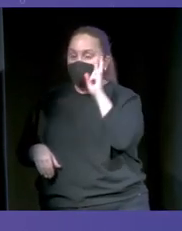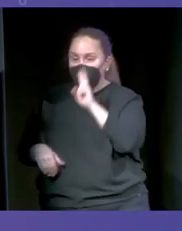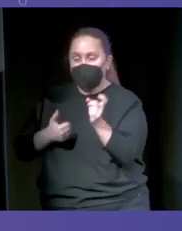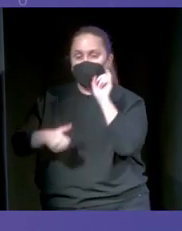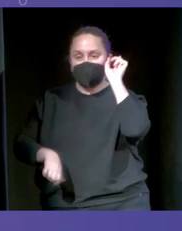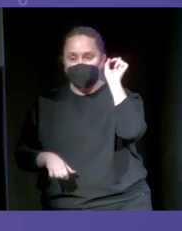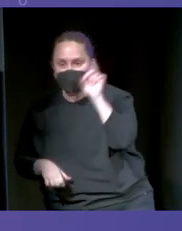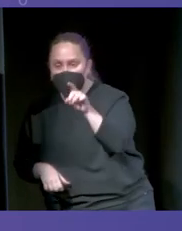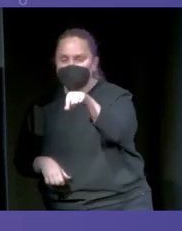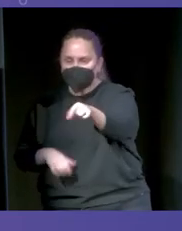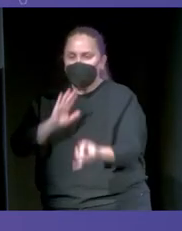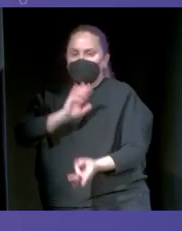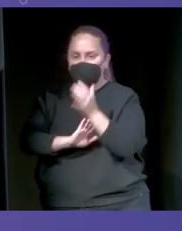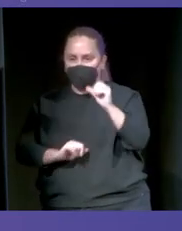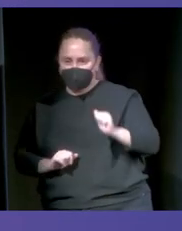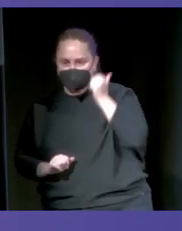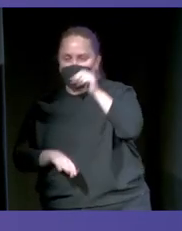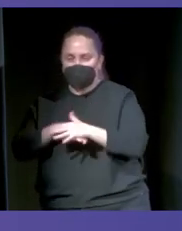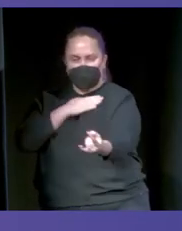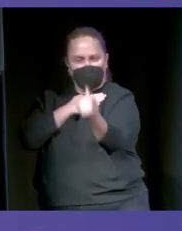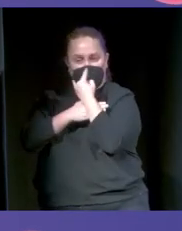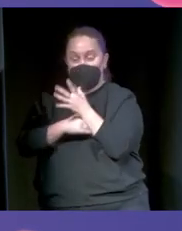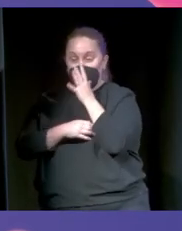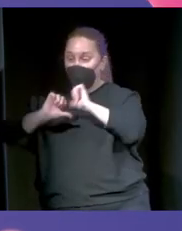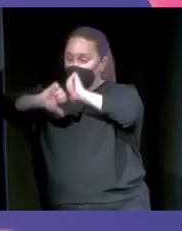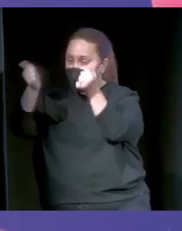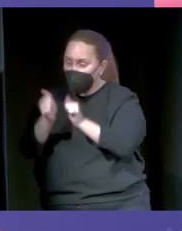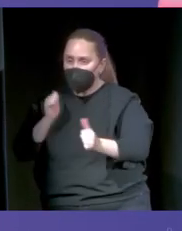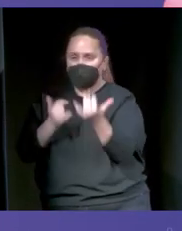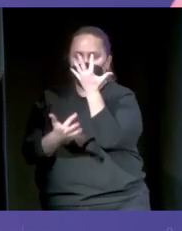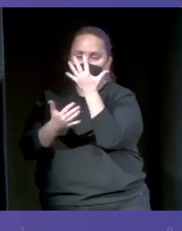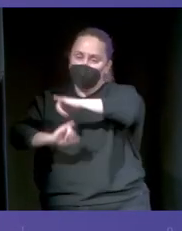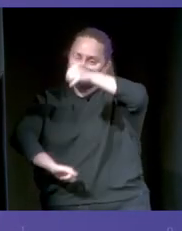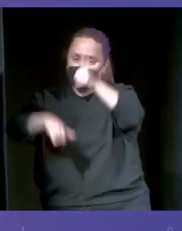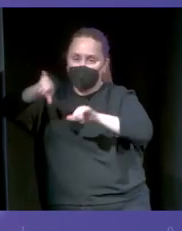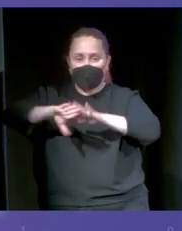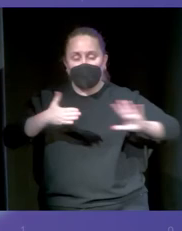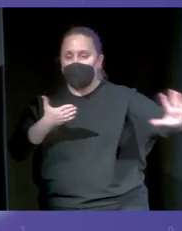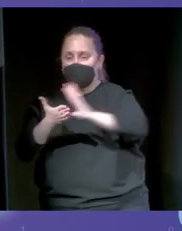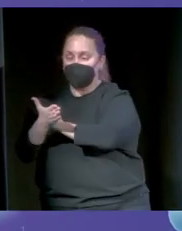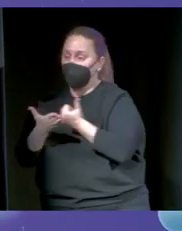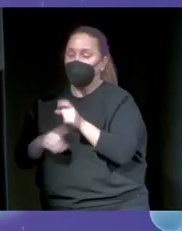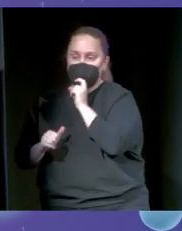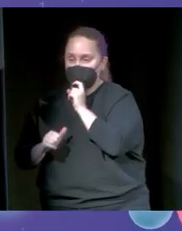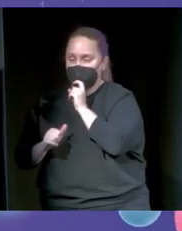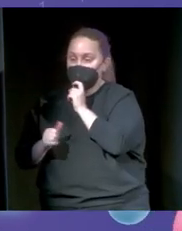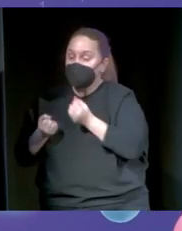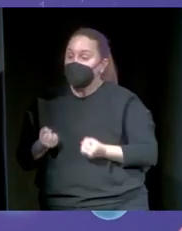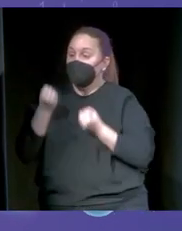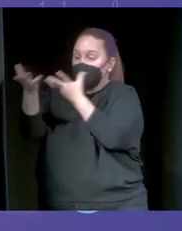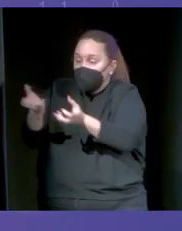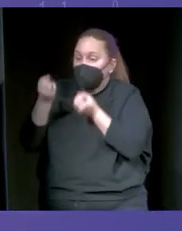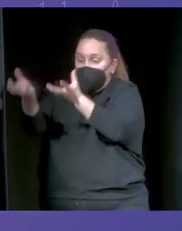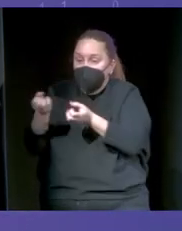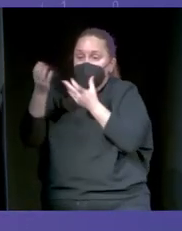único propósito de engañarnos. Porque la manera más fácil de manipularnos a todos es sencillamente dar un montón de información,